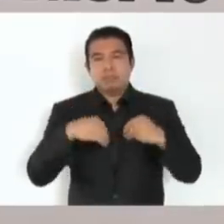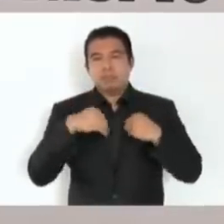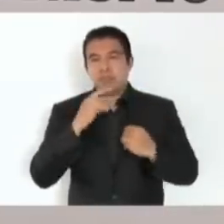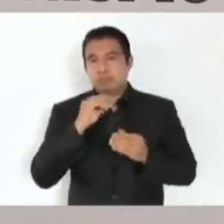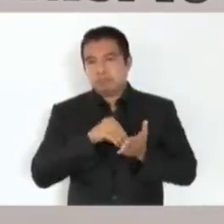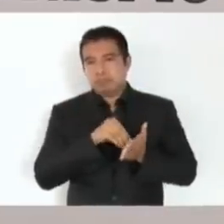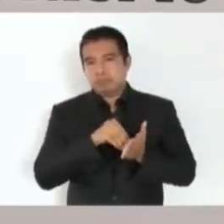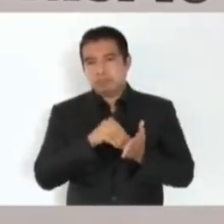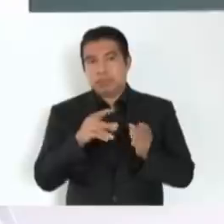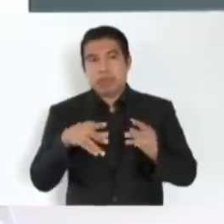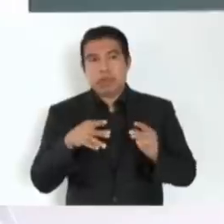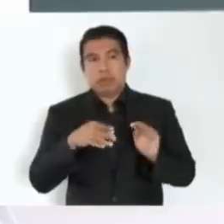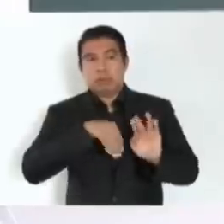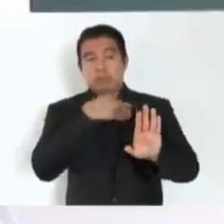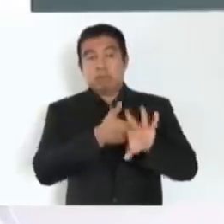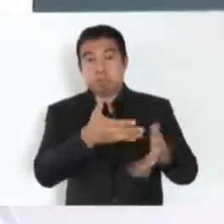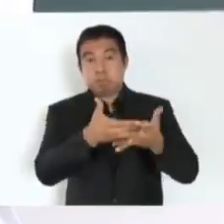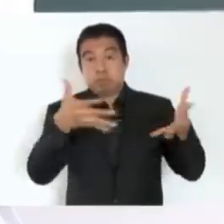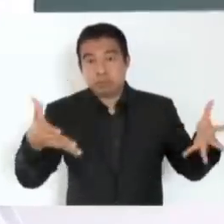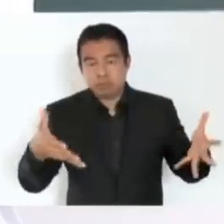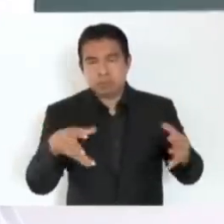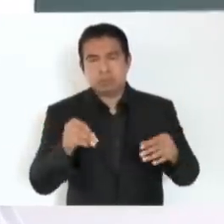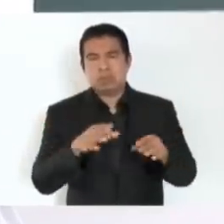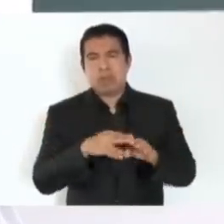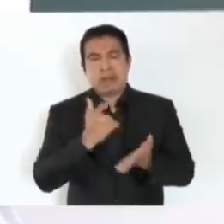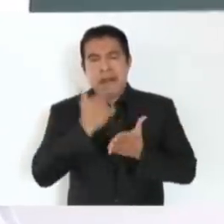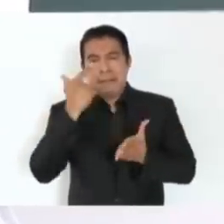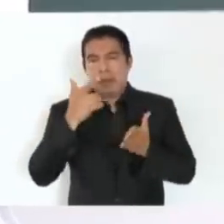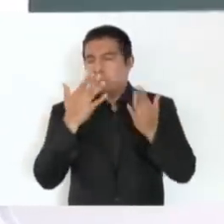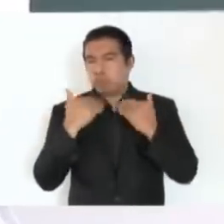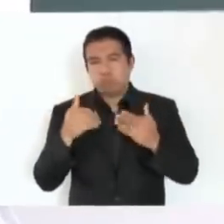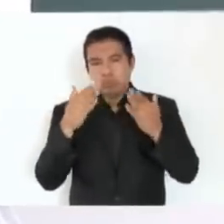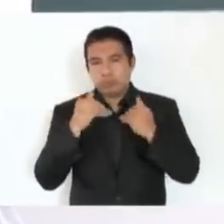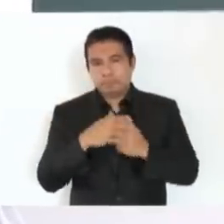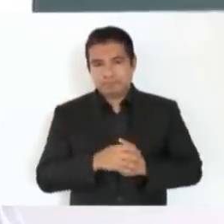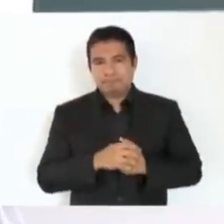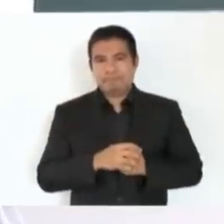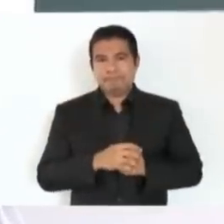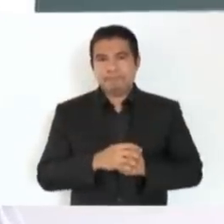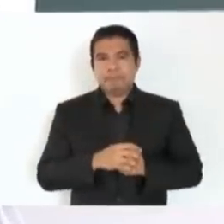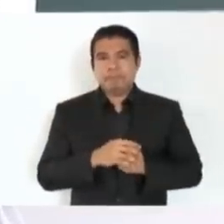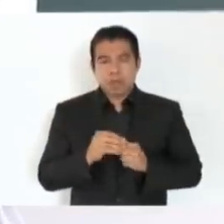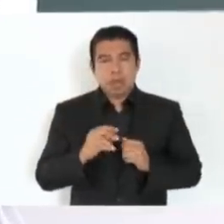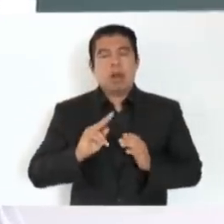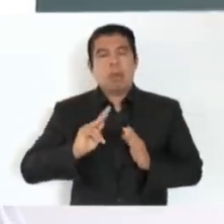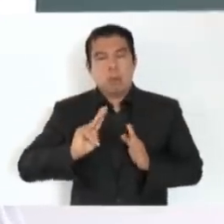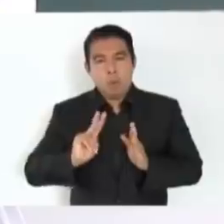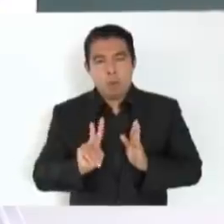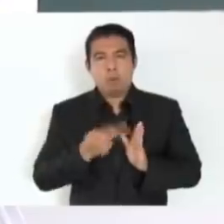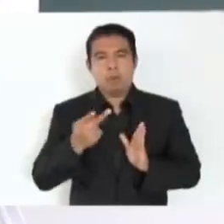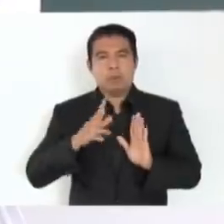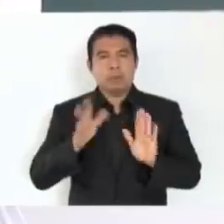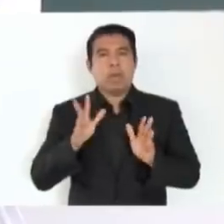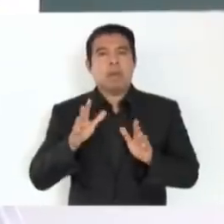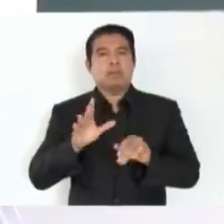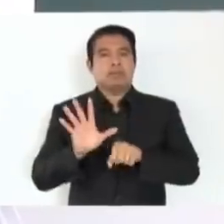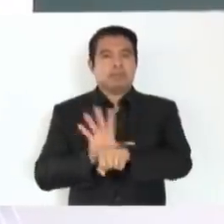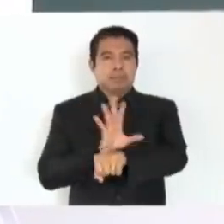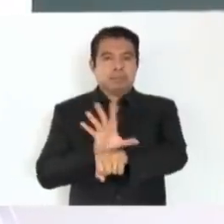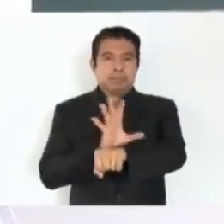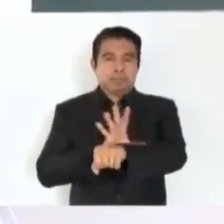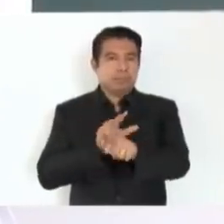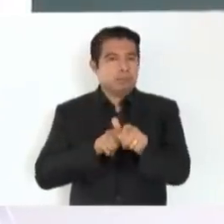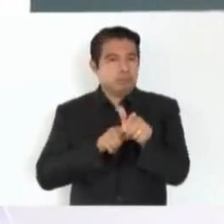Entonces, ya se está reestableciendo el servicio eléctrico